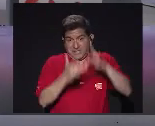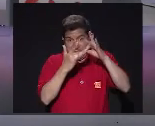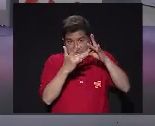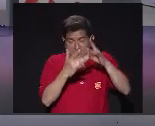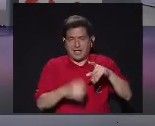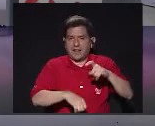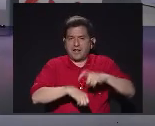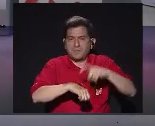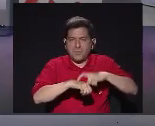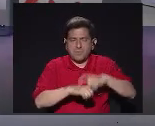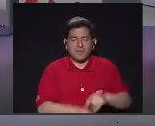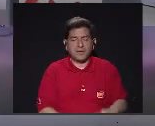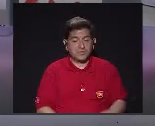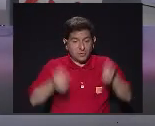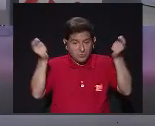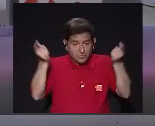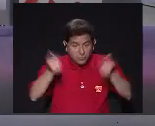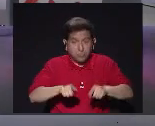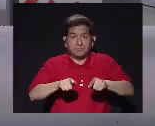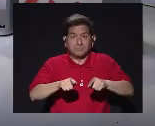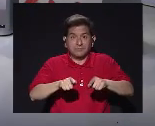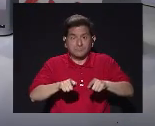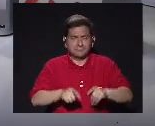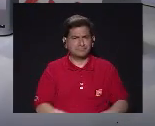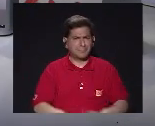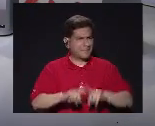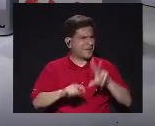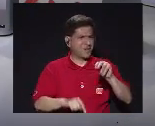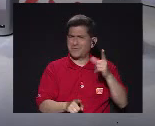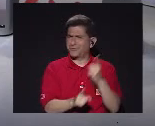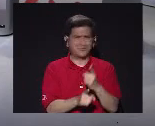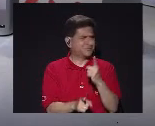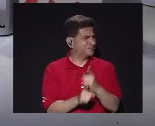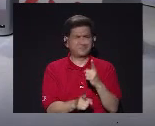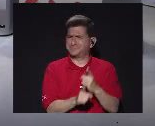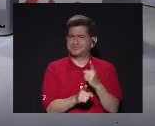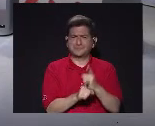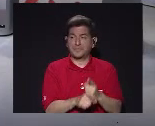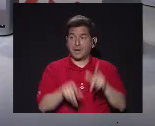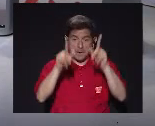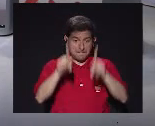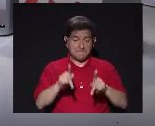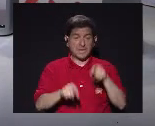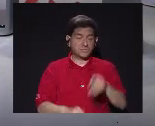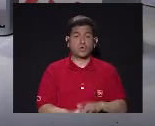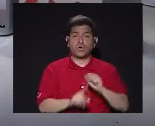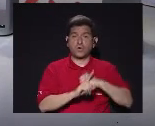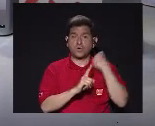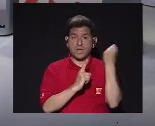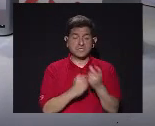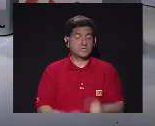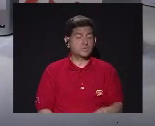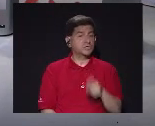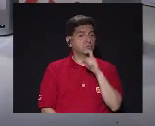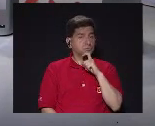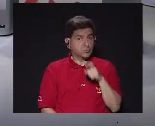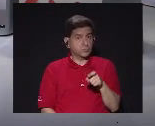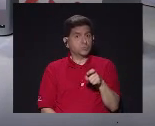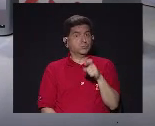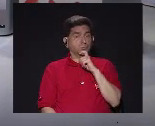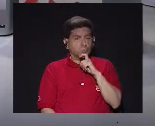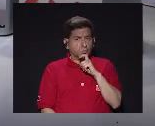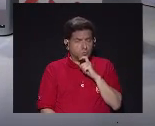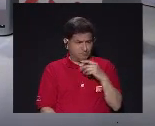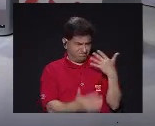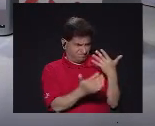Para que el proceso Que va a surja En este caso No es así En este caso Son personas Que viven En condiciones Muy difíciles